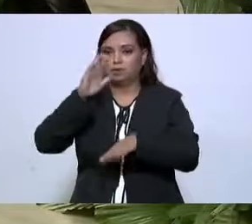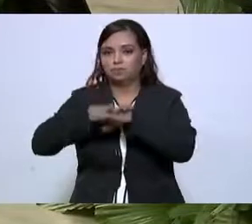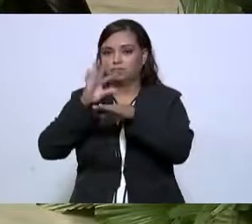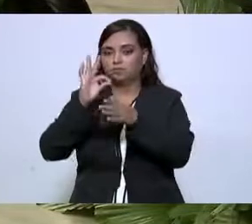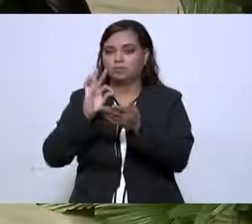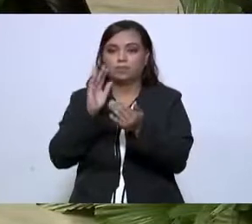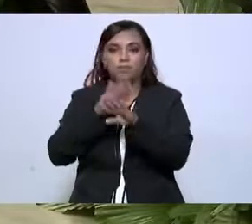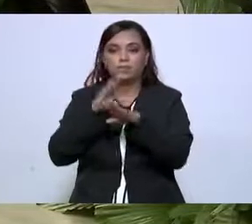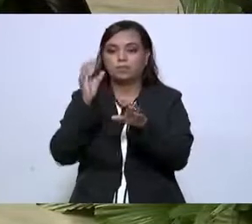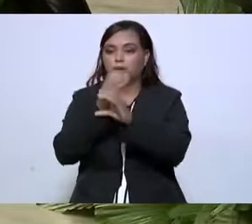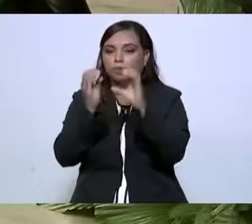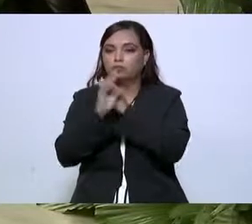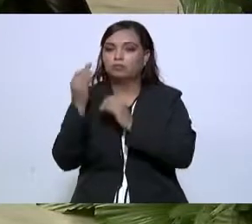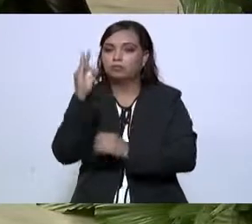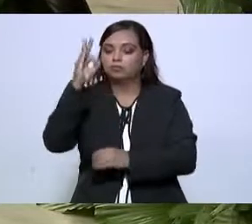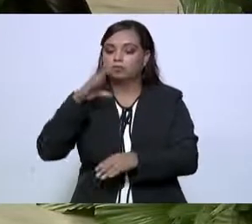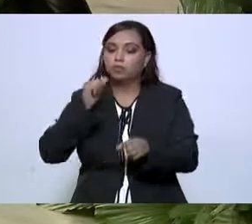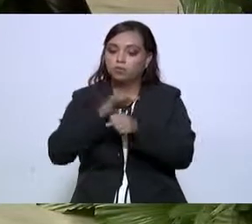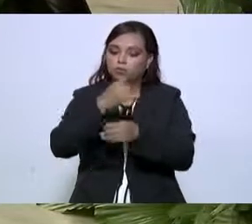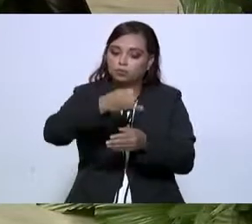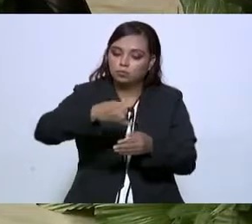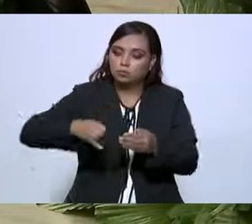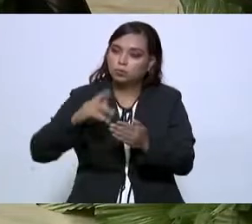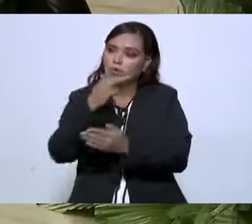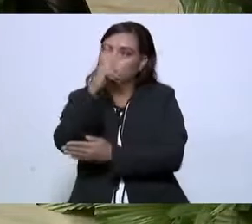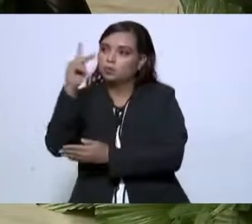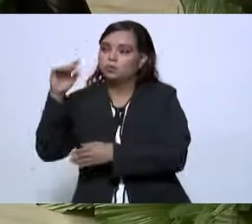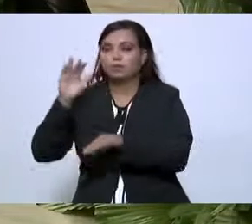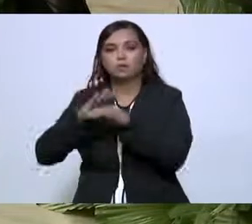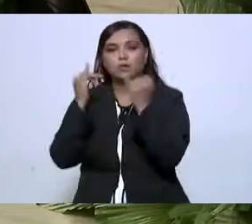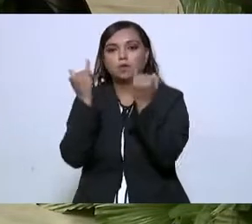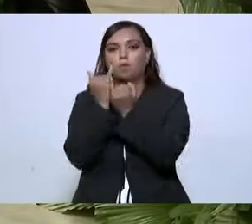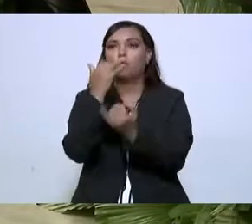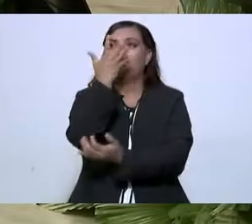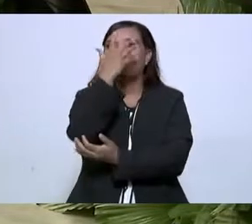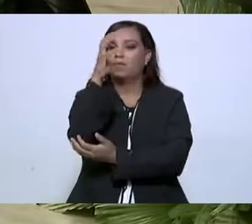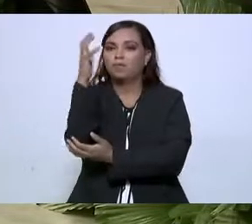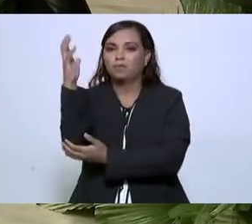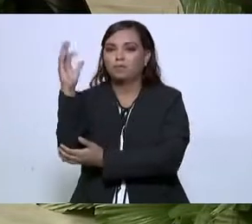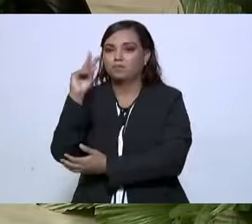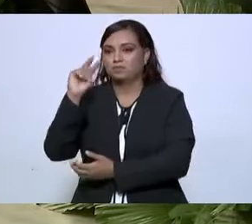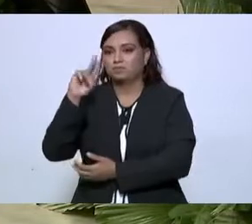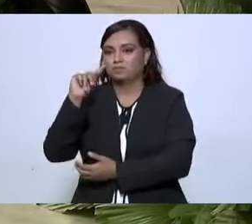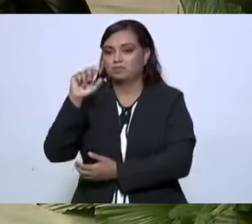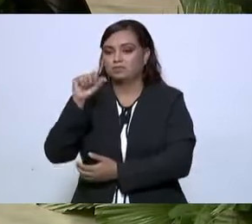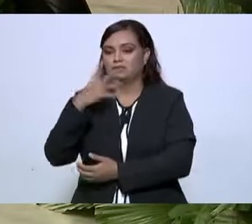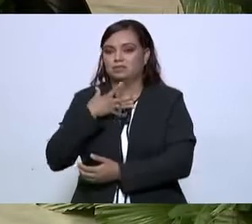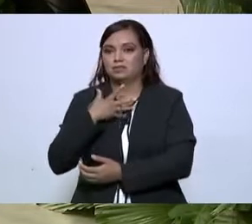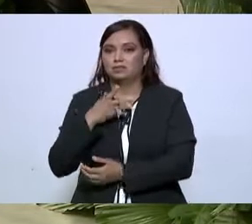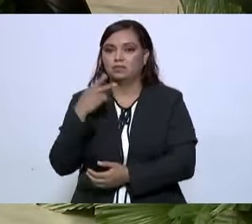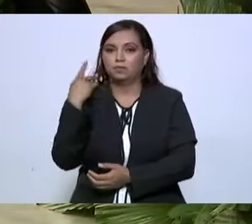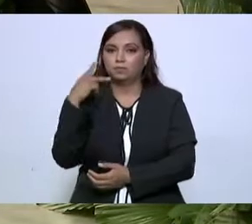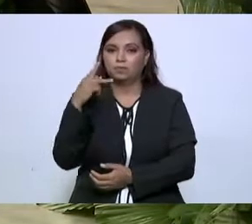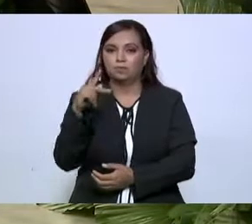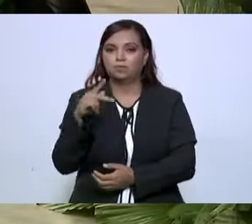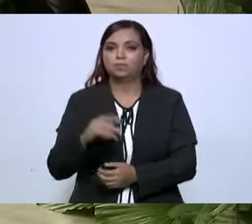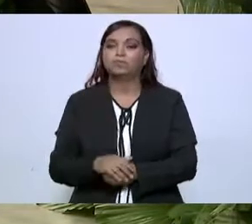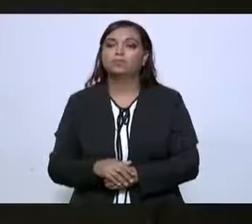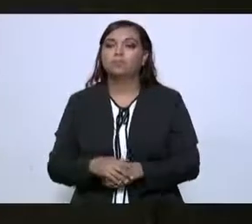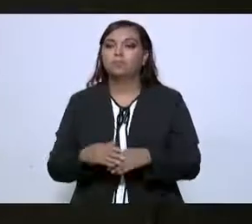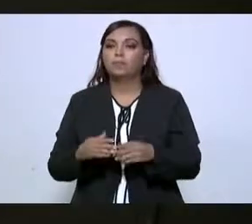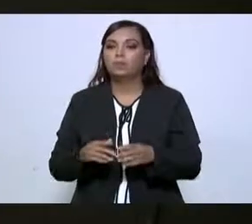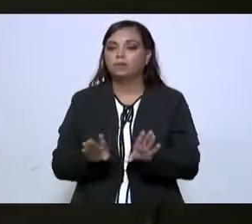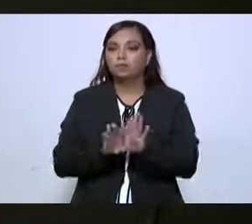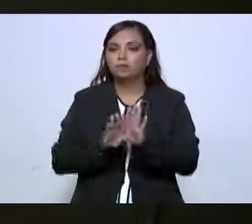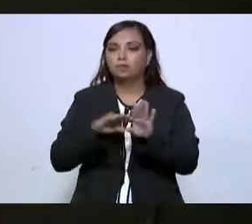Así como la estrategia de los árboles forestales, que conformarán el